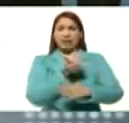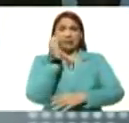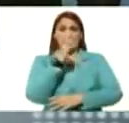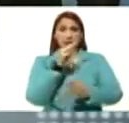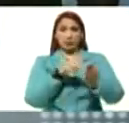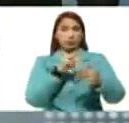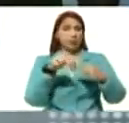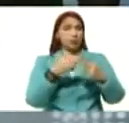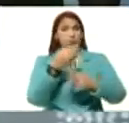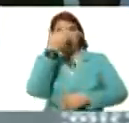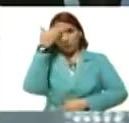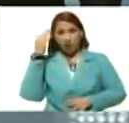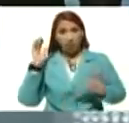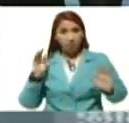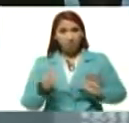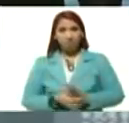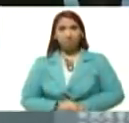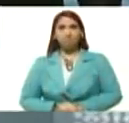nunca se nos olvide,